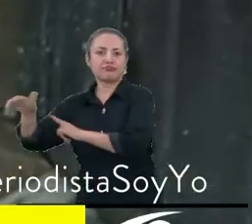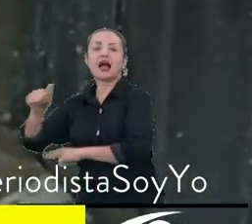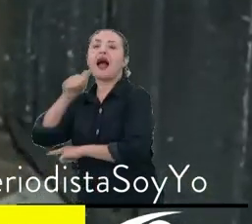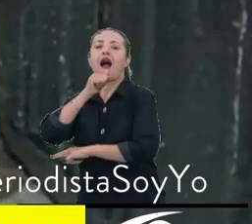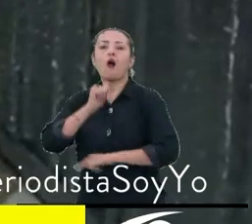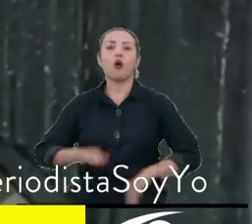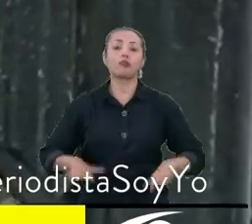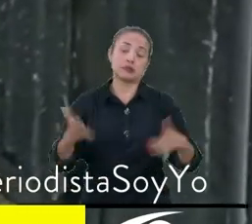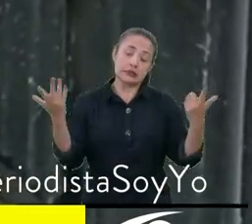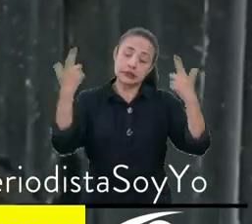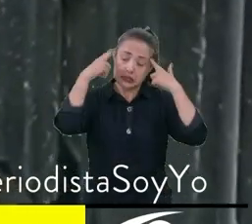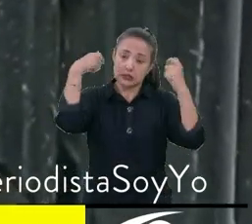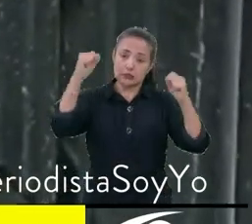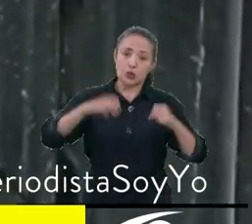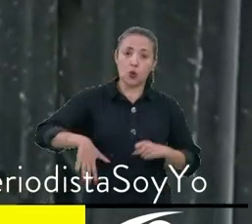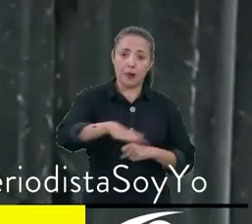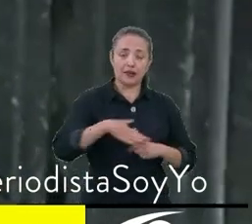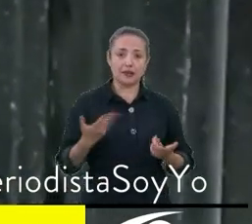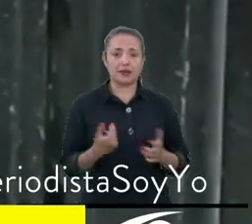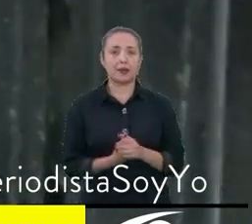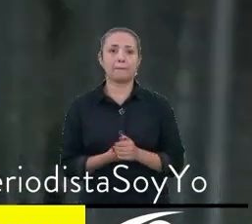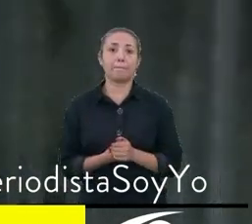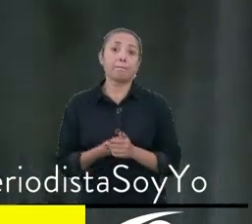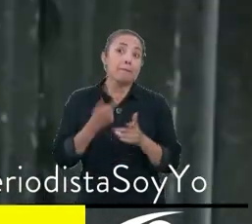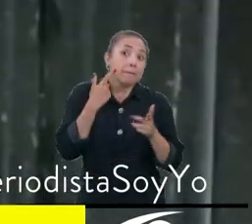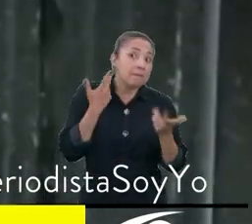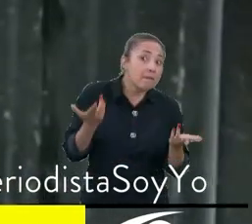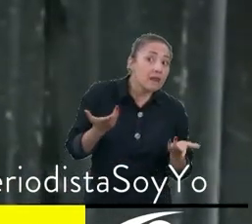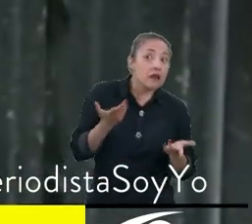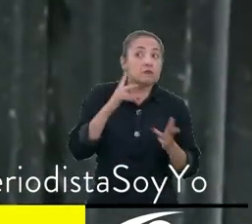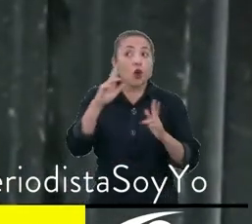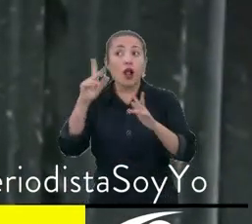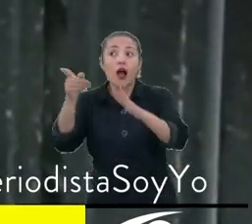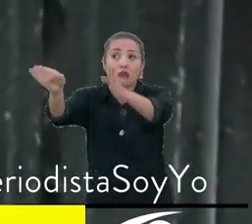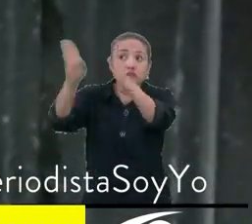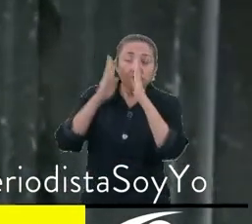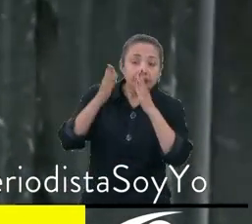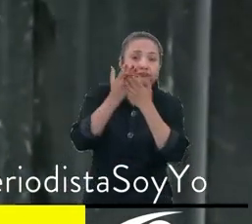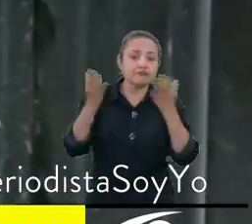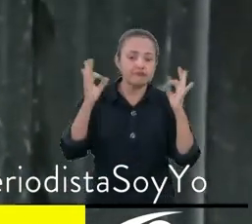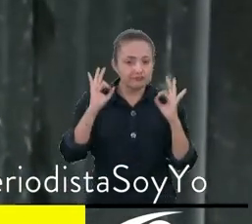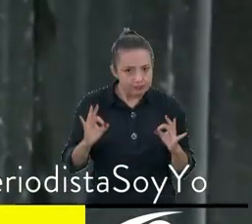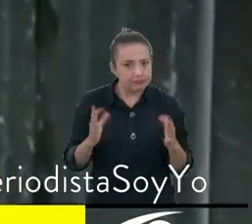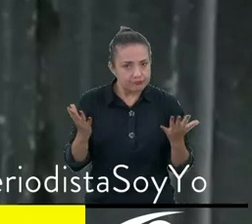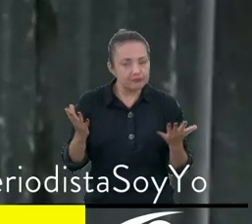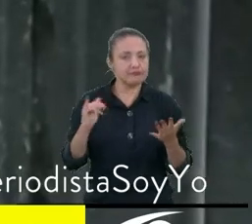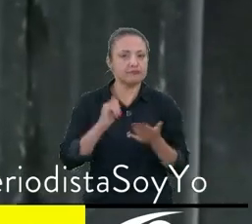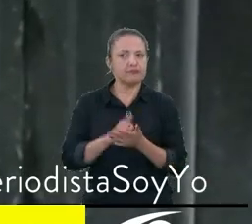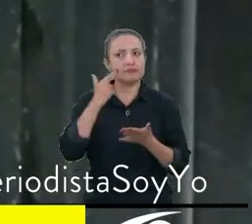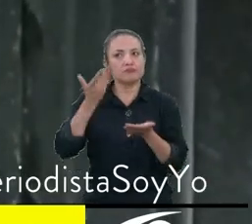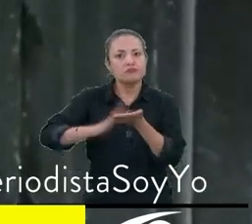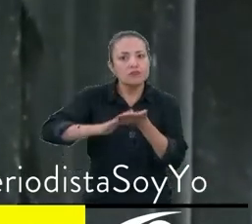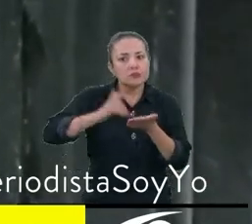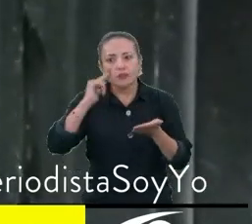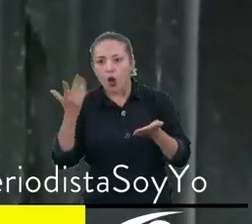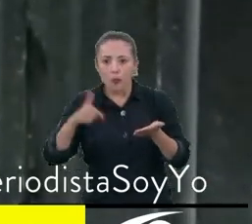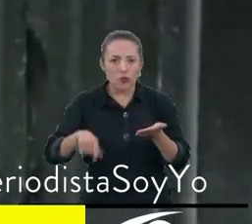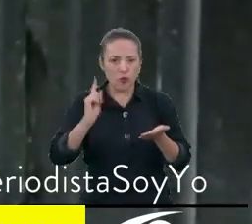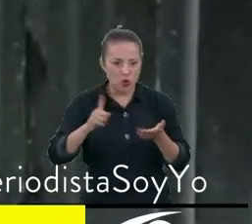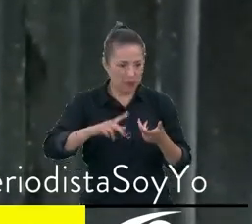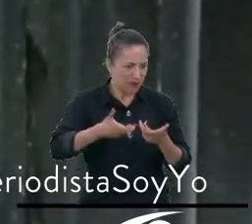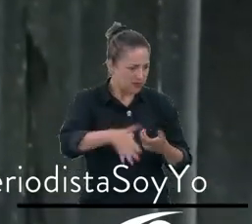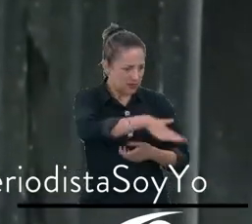Es muy preocupante la situación. Esperamos que nos escuchen y se pueda realizar una pronta resolución a toda esta problemática